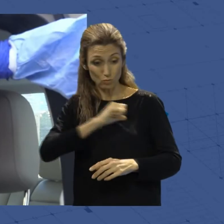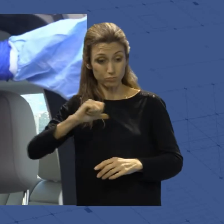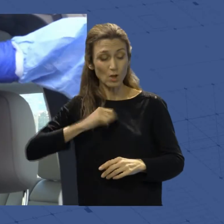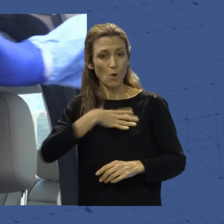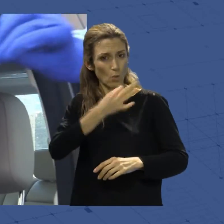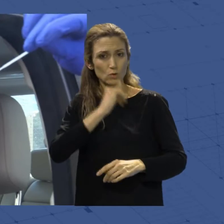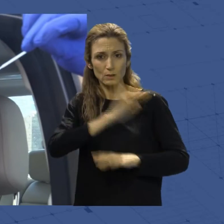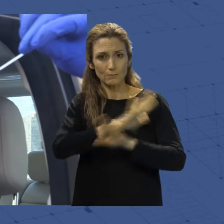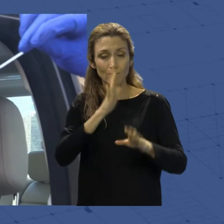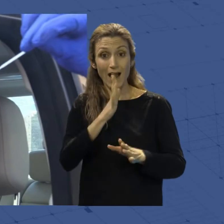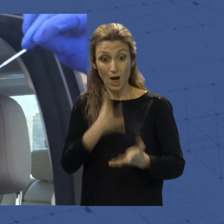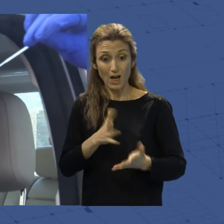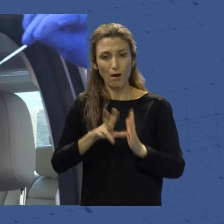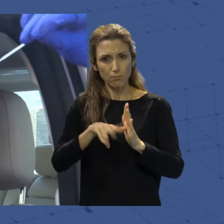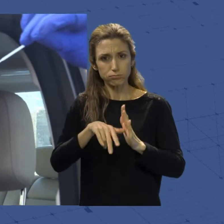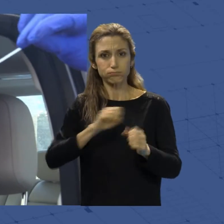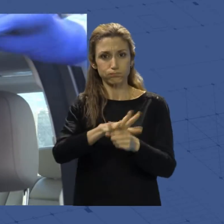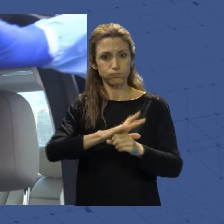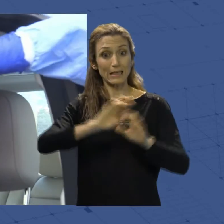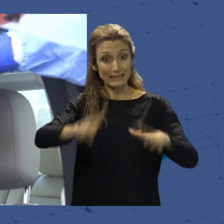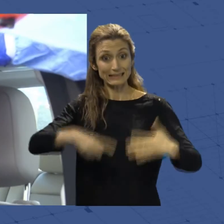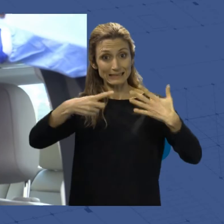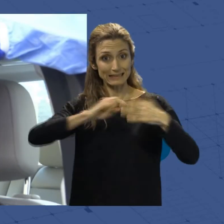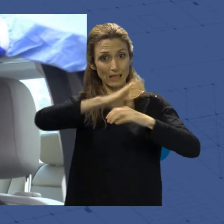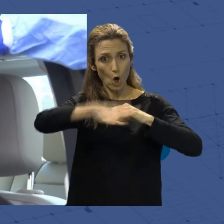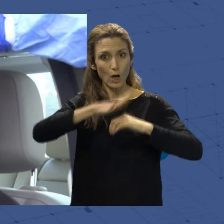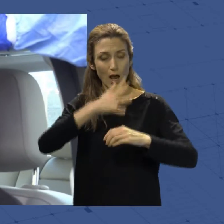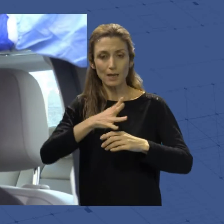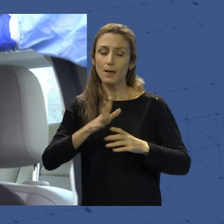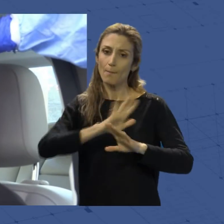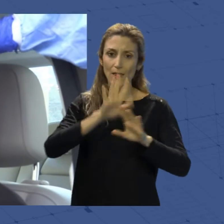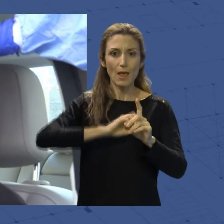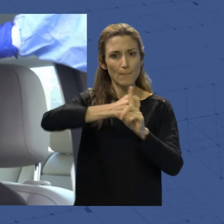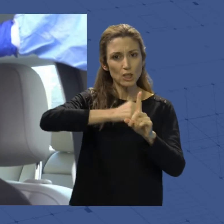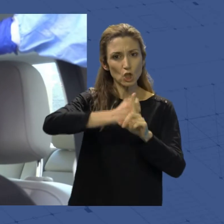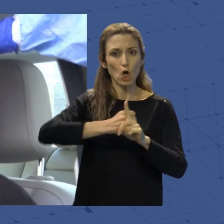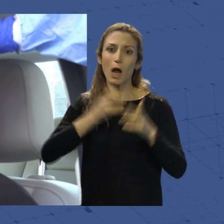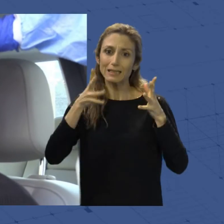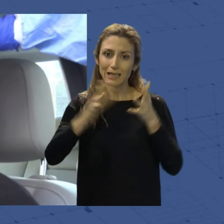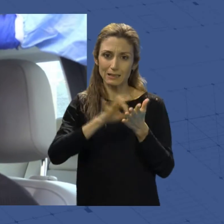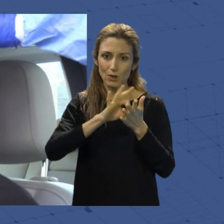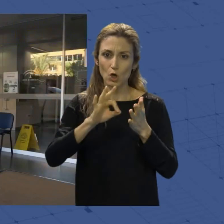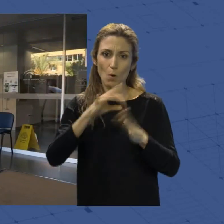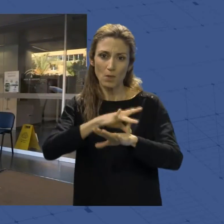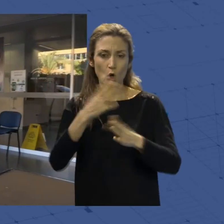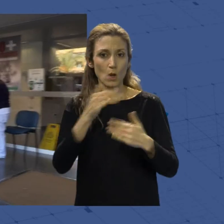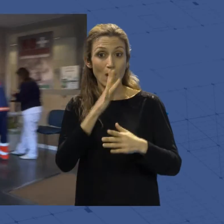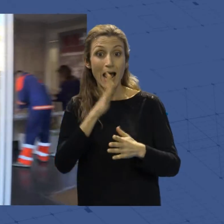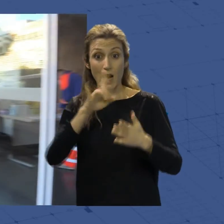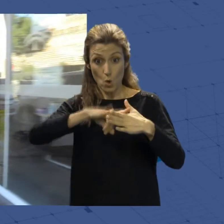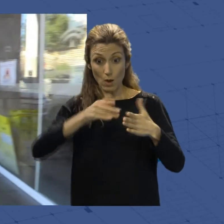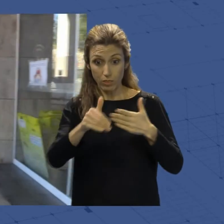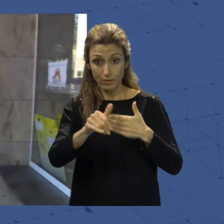ralentización de la sexta ola ha dado un respiro a la presión asistencial y desde el lunes 7 de febrero el protocolo vuelve a cambiar.